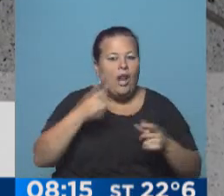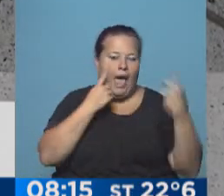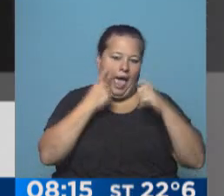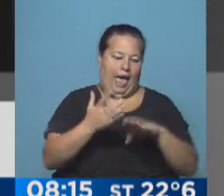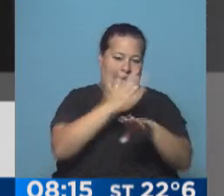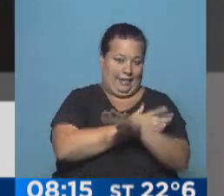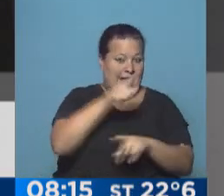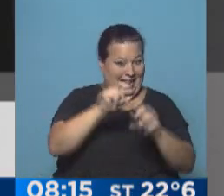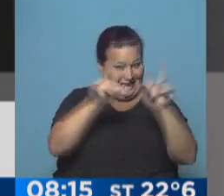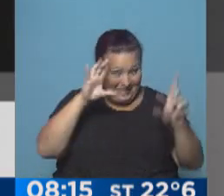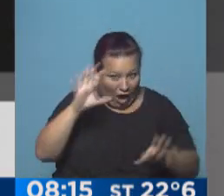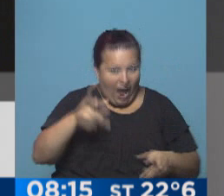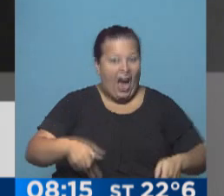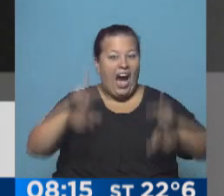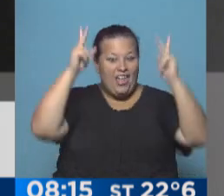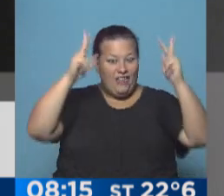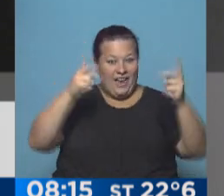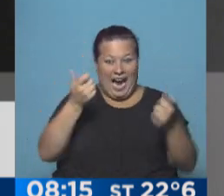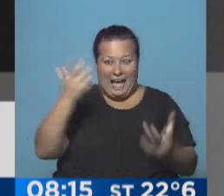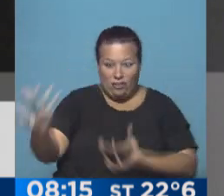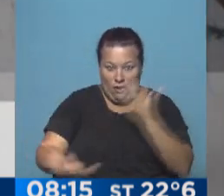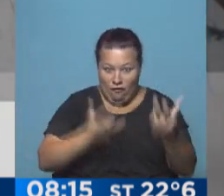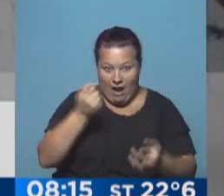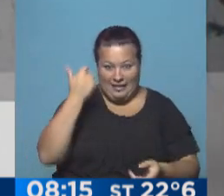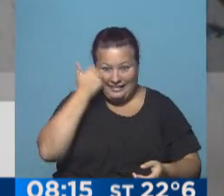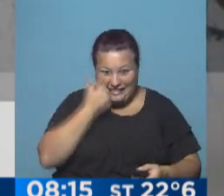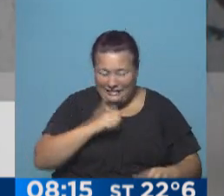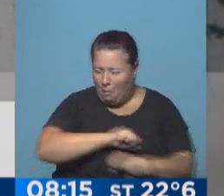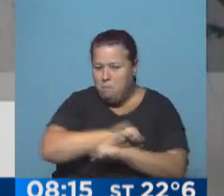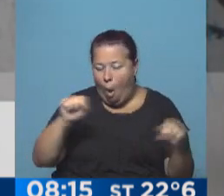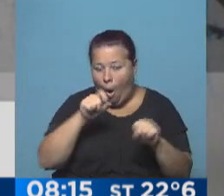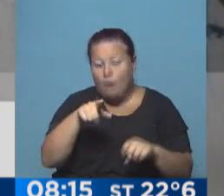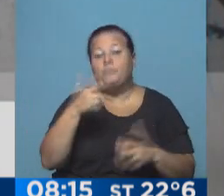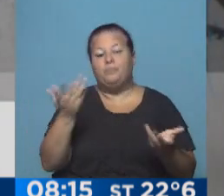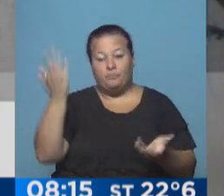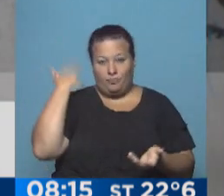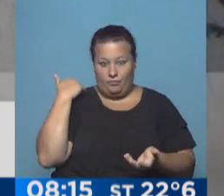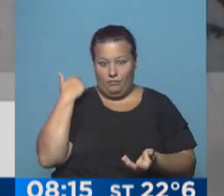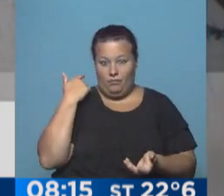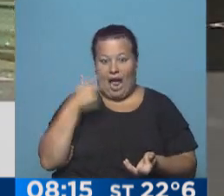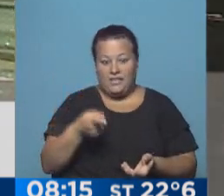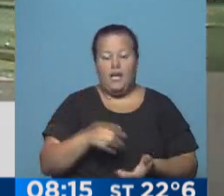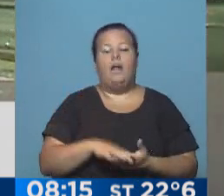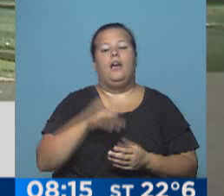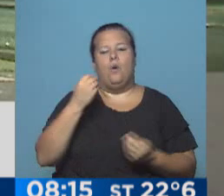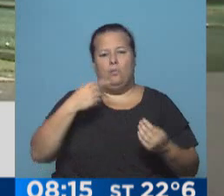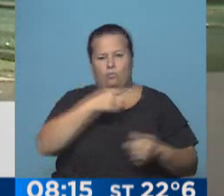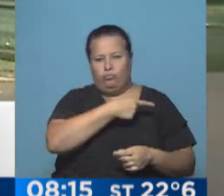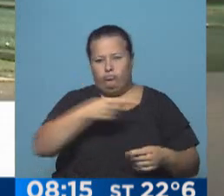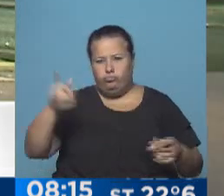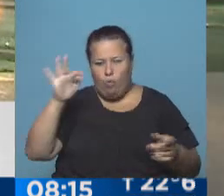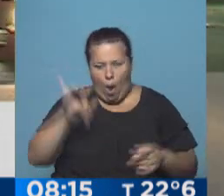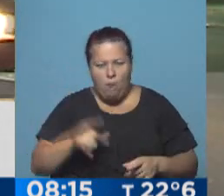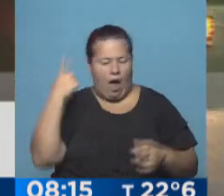precauciones. Esa imagen, ¿te acordás del edificio que casi se prende fuego, que explotó el día de ayer después de tantos días?